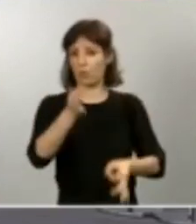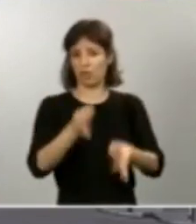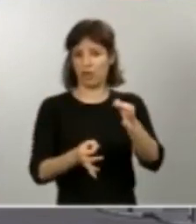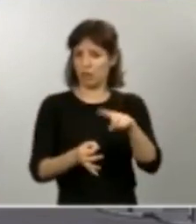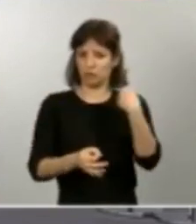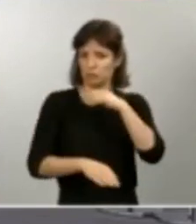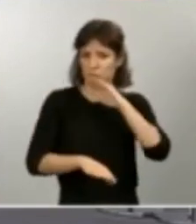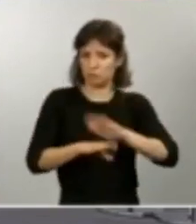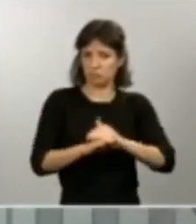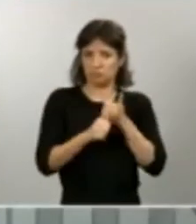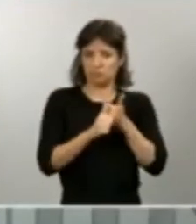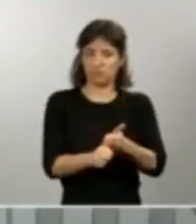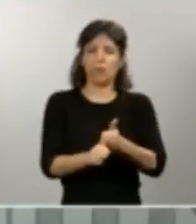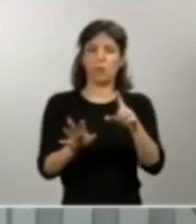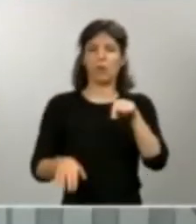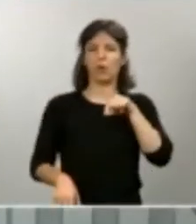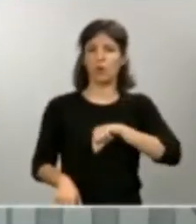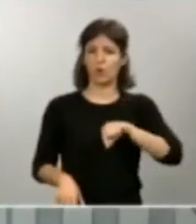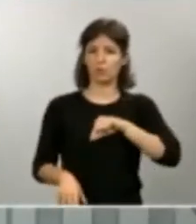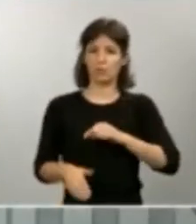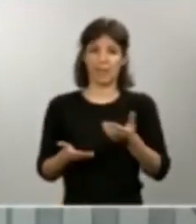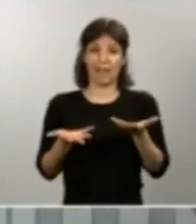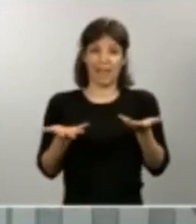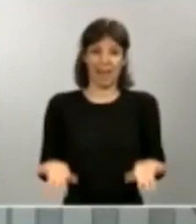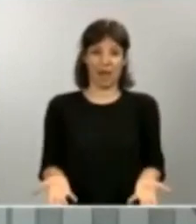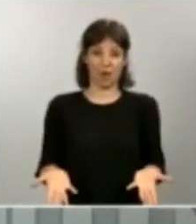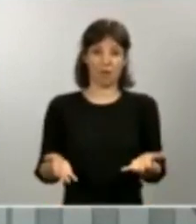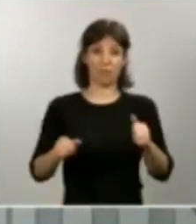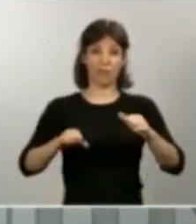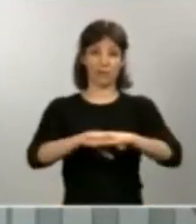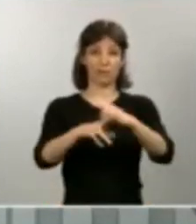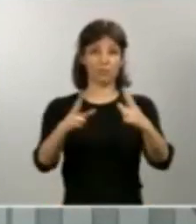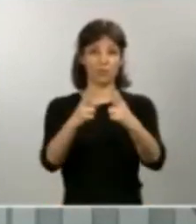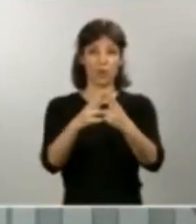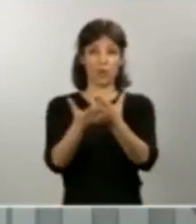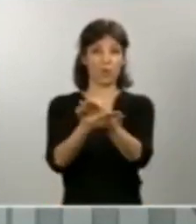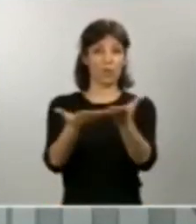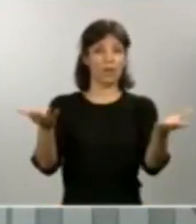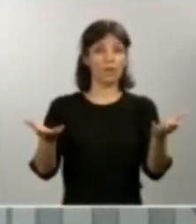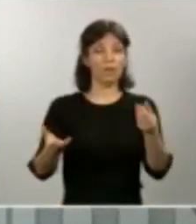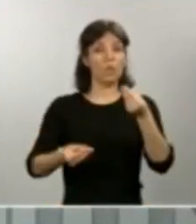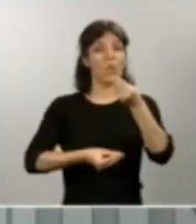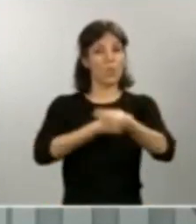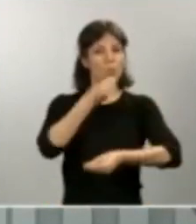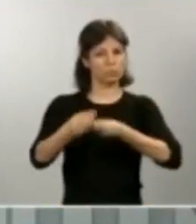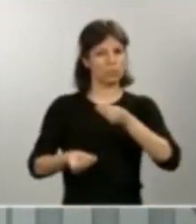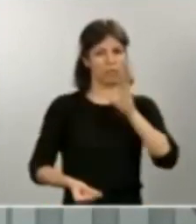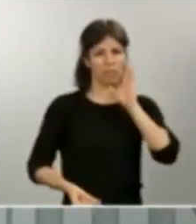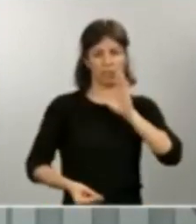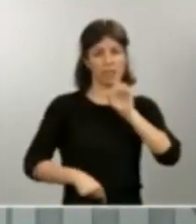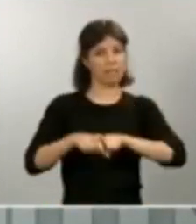de que en estos momentos las redes sociales son utilizadas de una forma indebida, en algunos momentos incluso